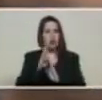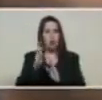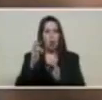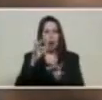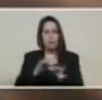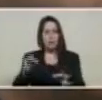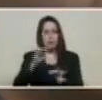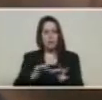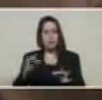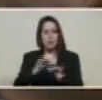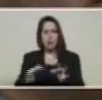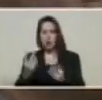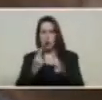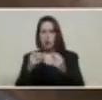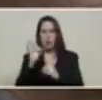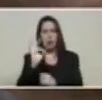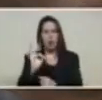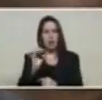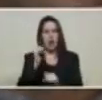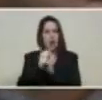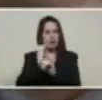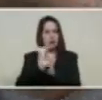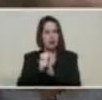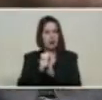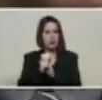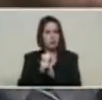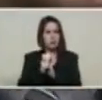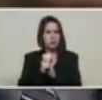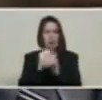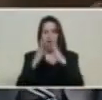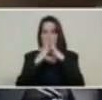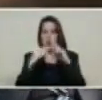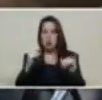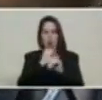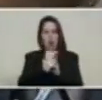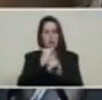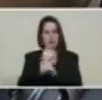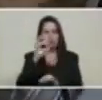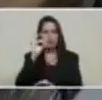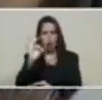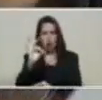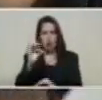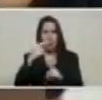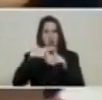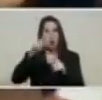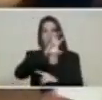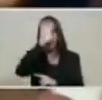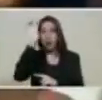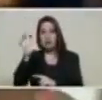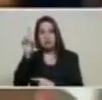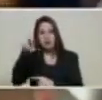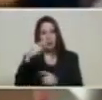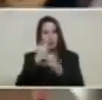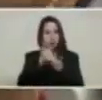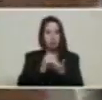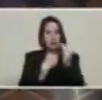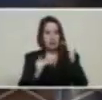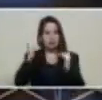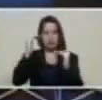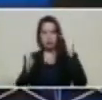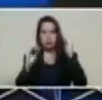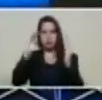y de la actividad digital y de criptomonedas y criptoactivos, mucho más allá del petro que